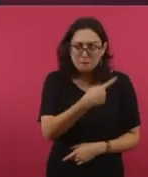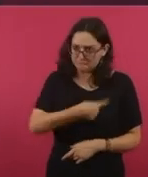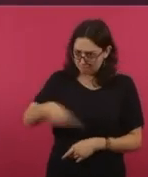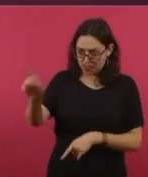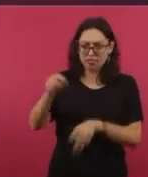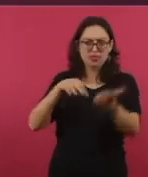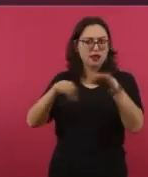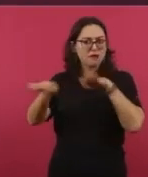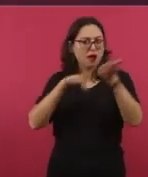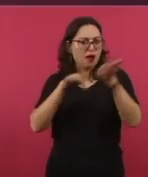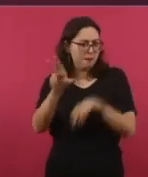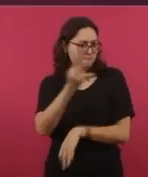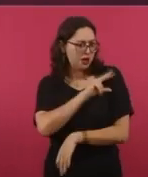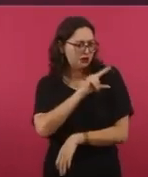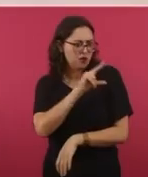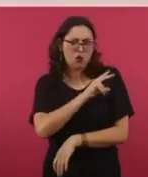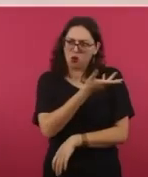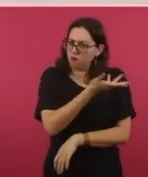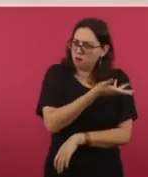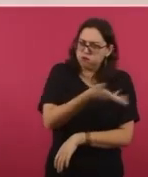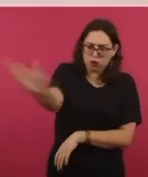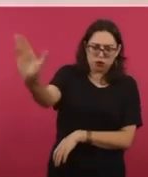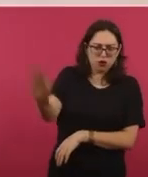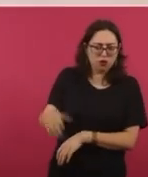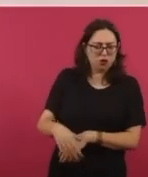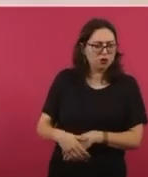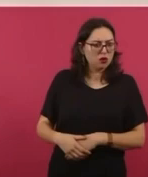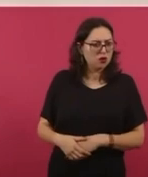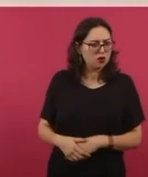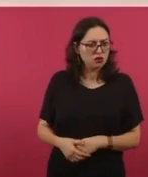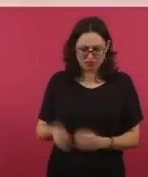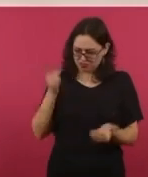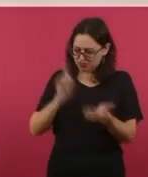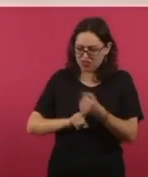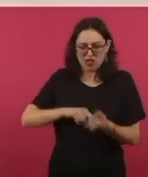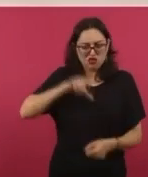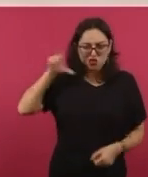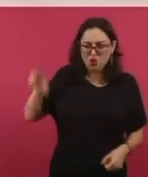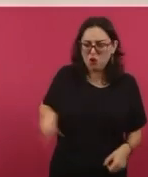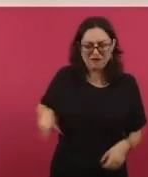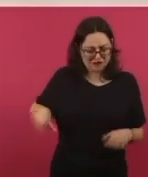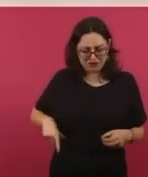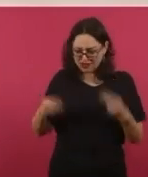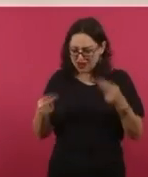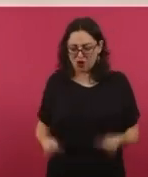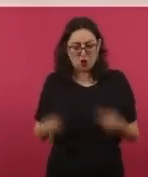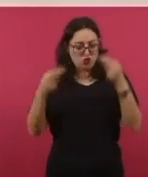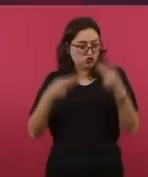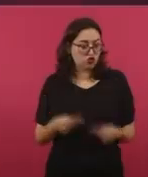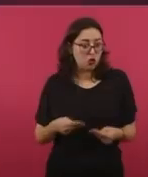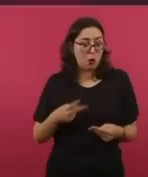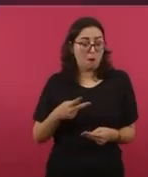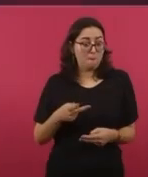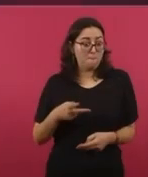los únicos negocios que deben de interesar a los servidores públicos son los negocios públicos.